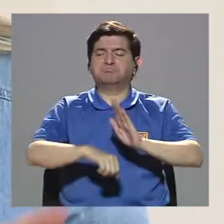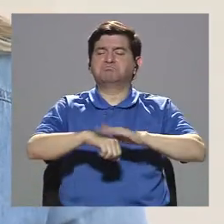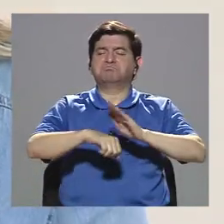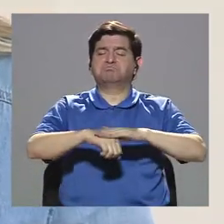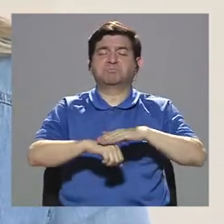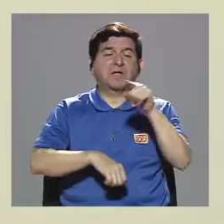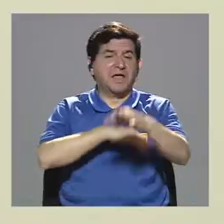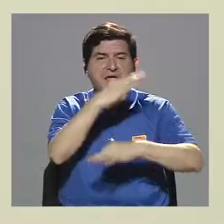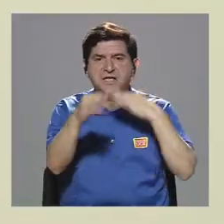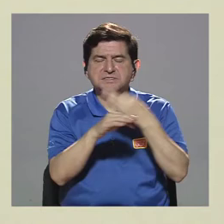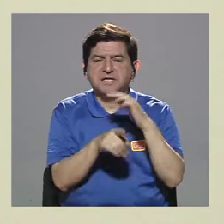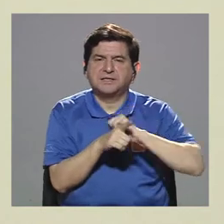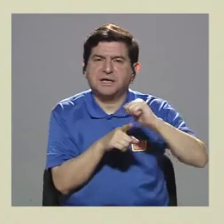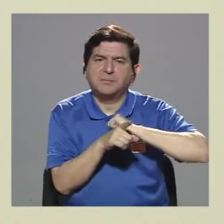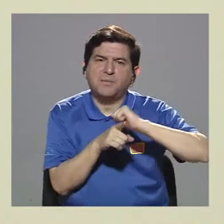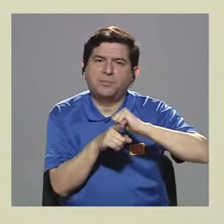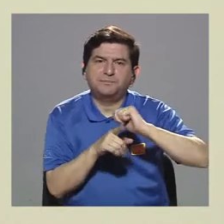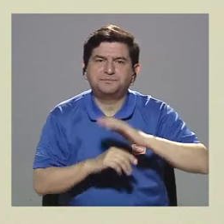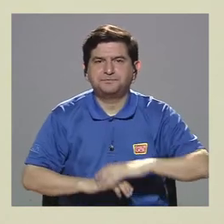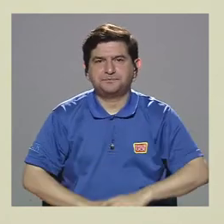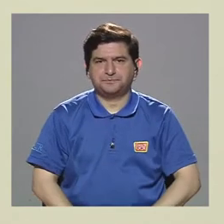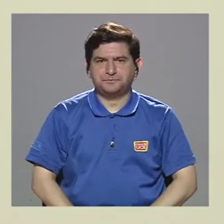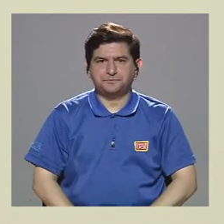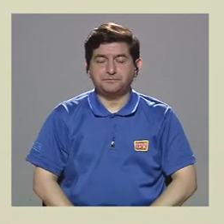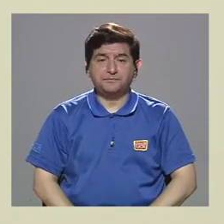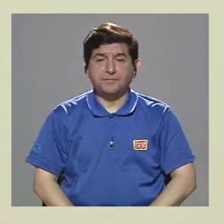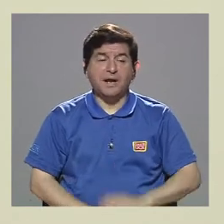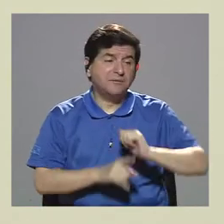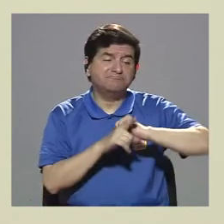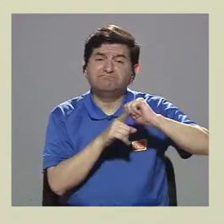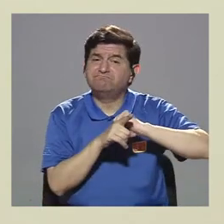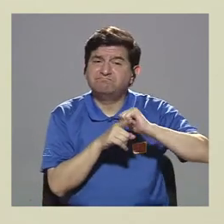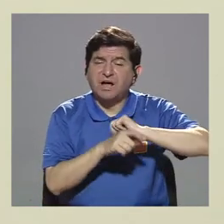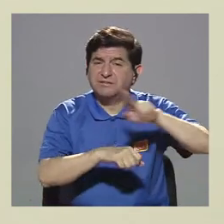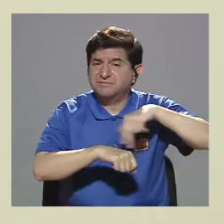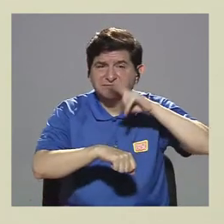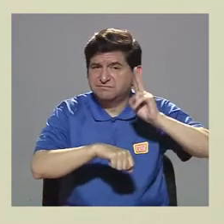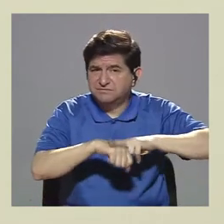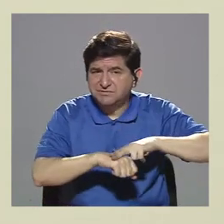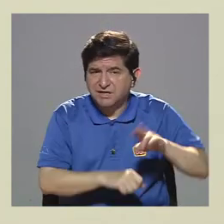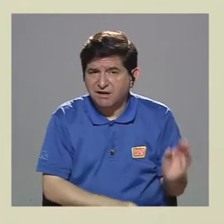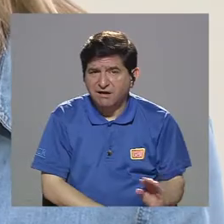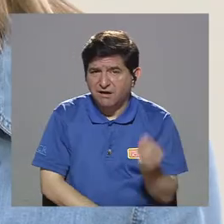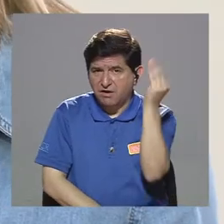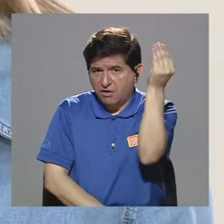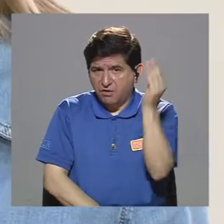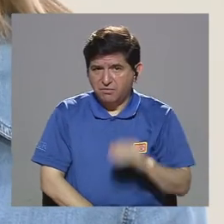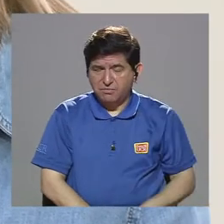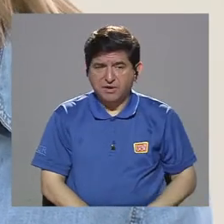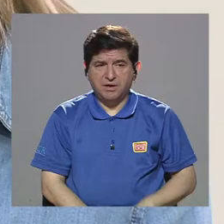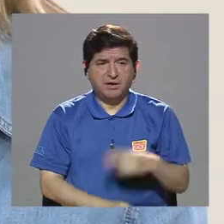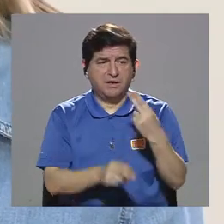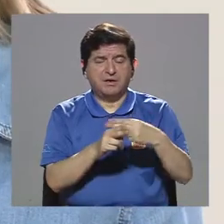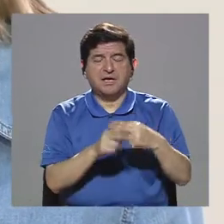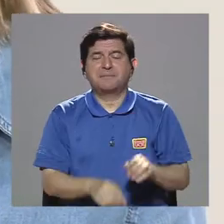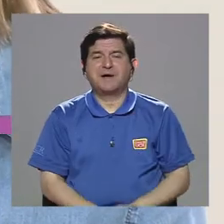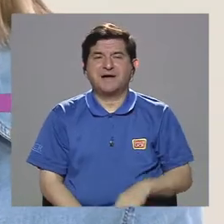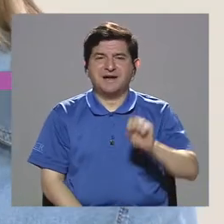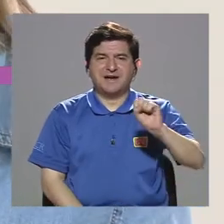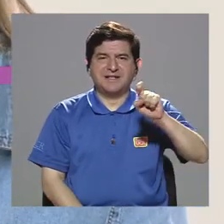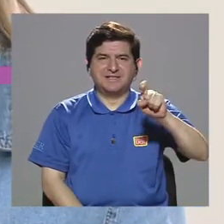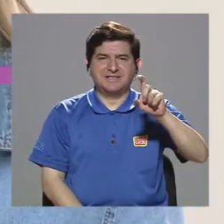este tipo de prácticas. Entonces, una práctica natural de la adolescencia que le llamamos sexting es compartir